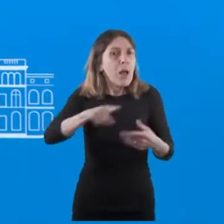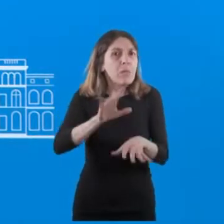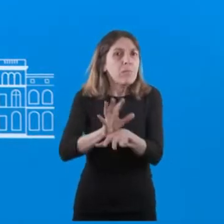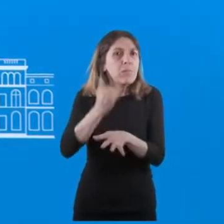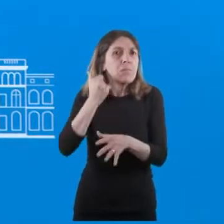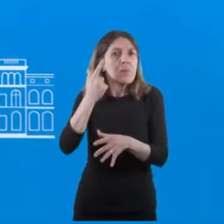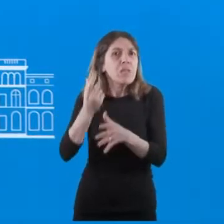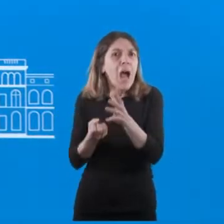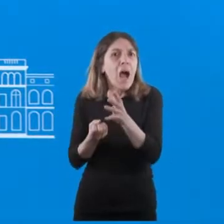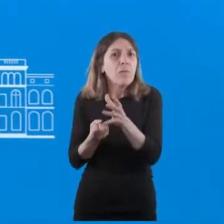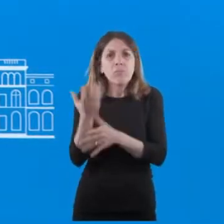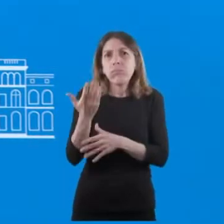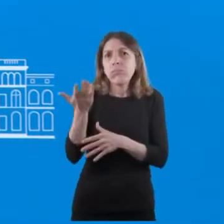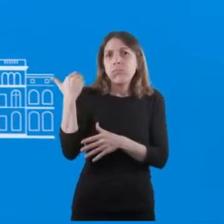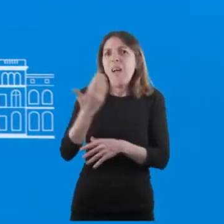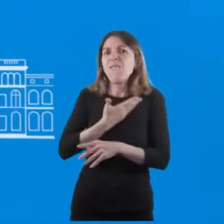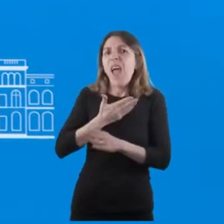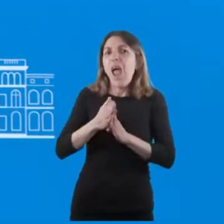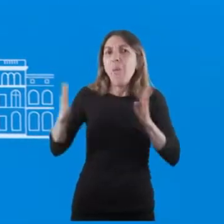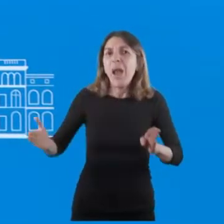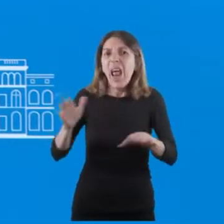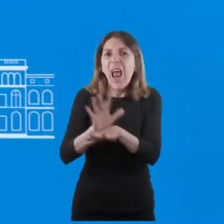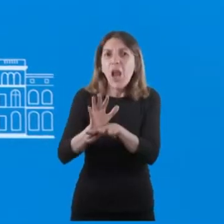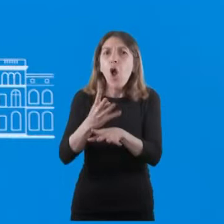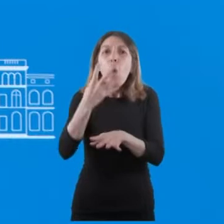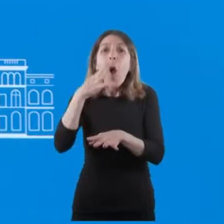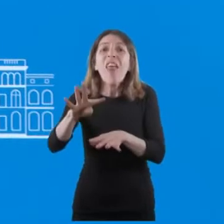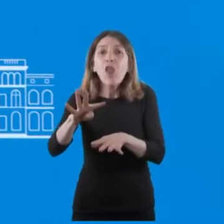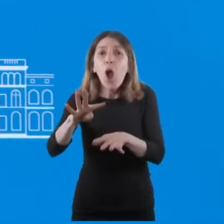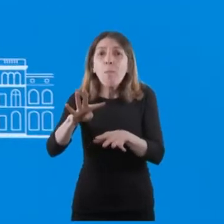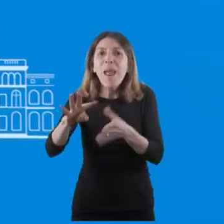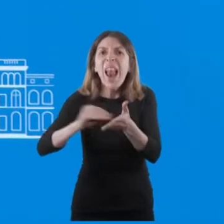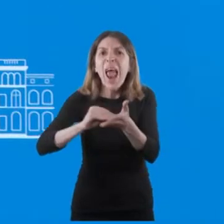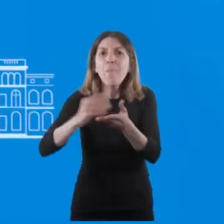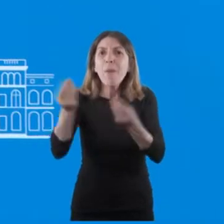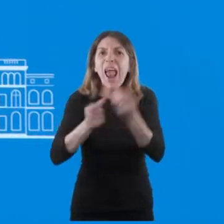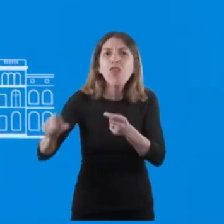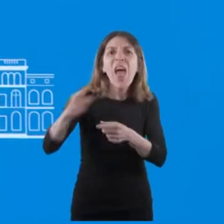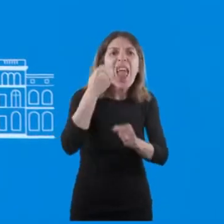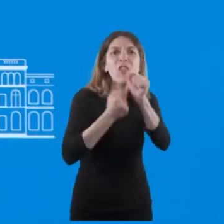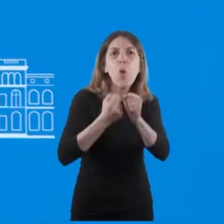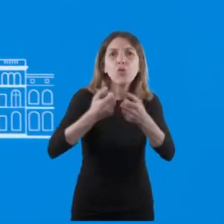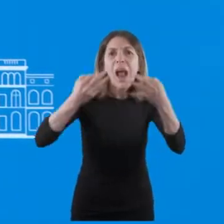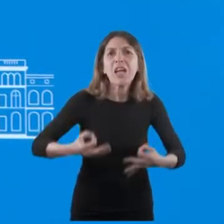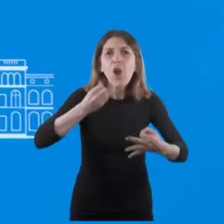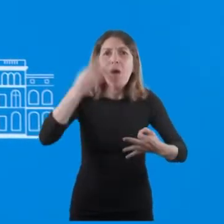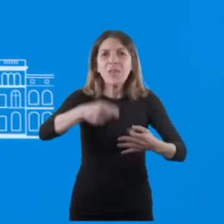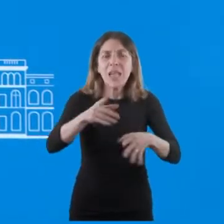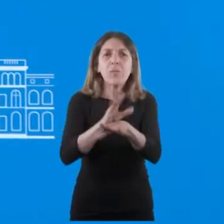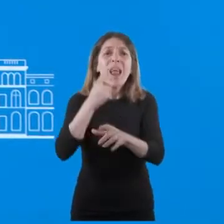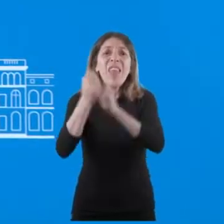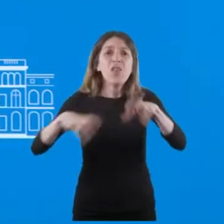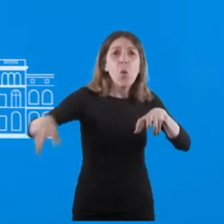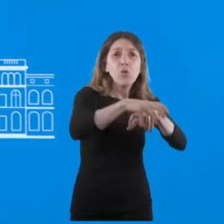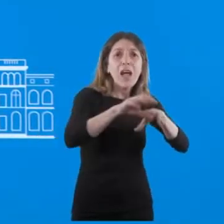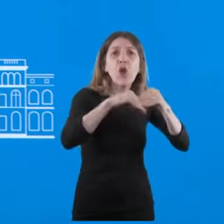creado en el último, en febrero por ejemplo, se crearon más de 4.000 empleos industriales formales y la industria lleva creados más de 67